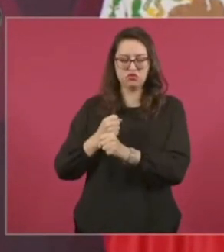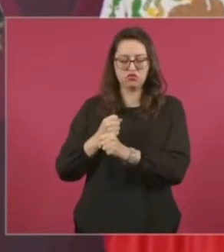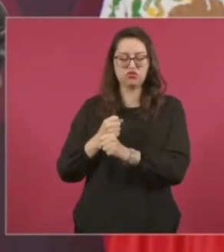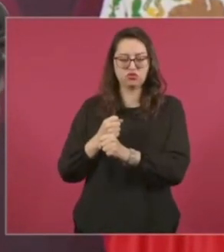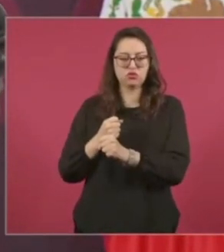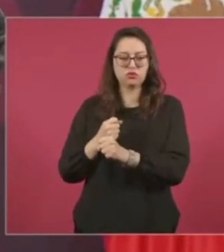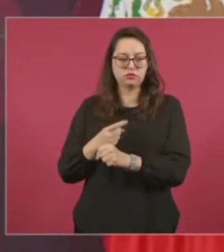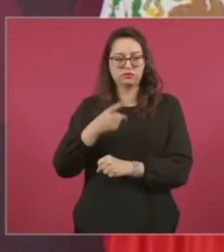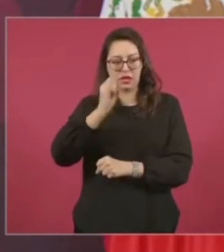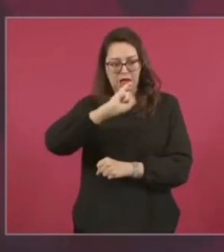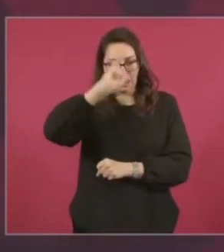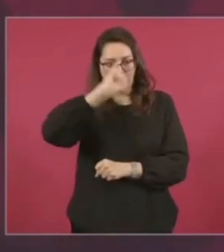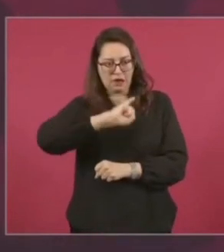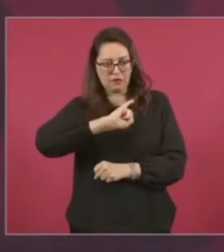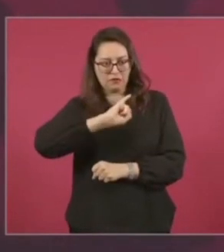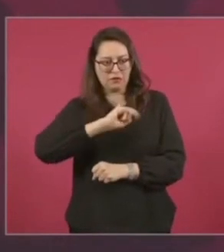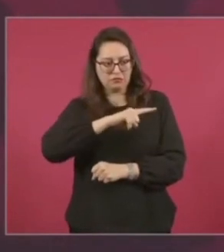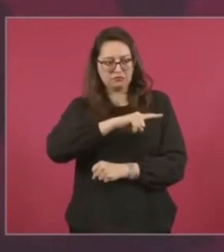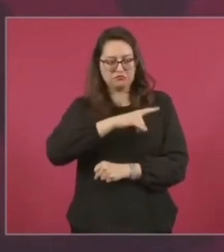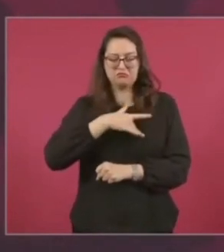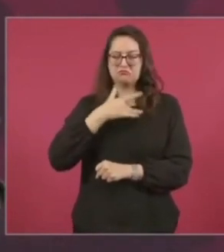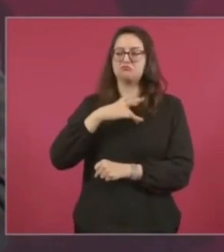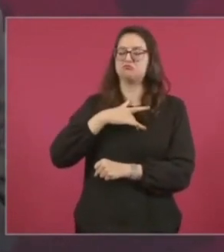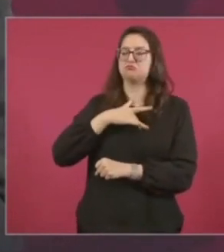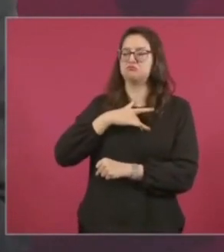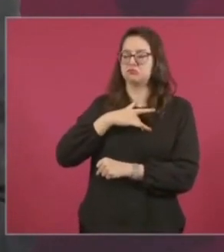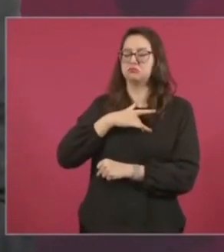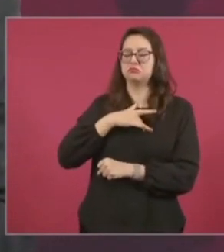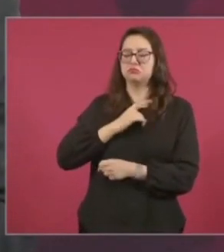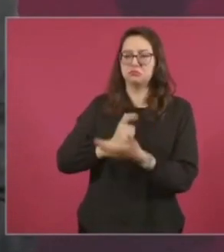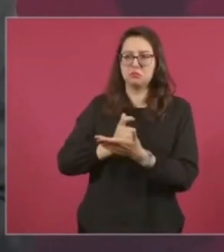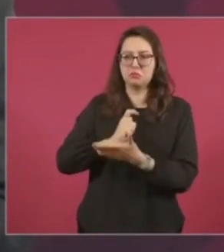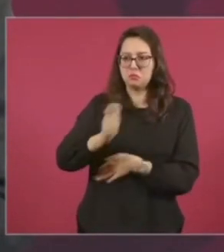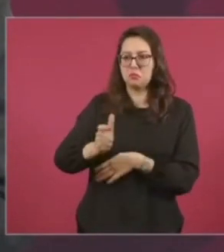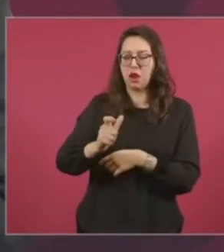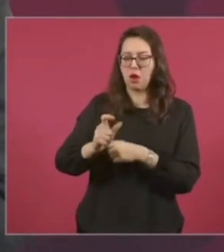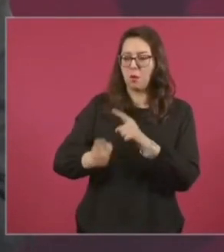que ellos se comprometieron a incrementar las cuotas.